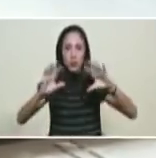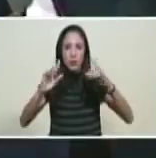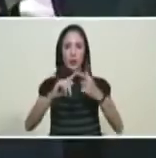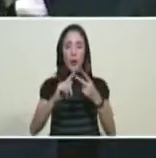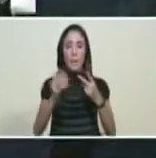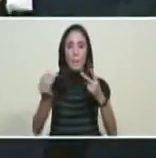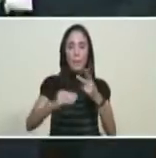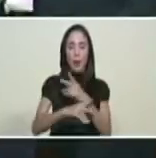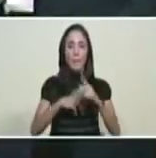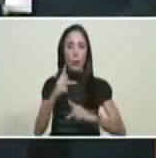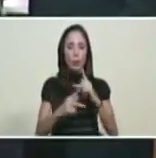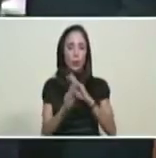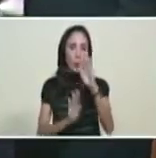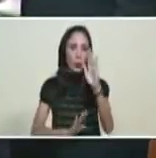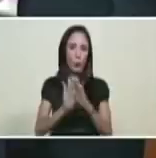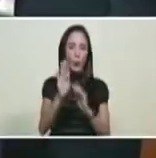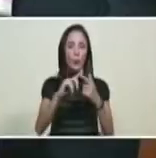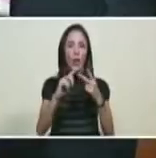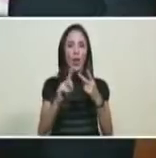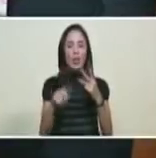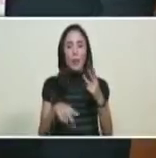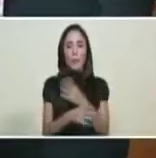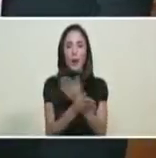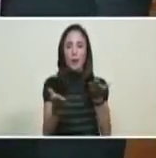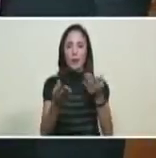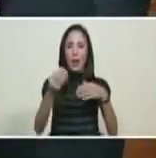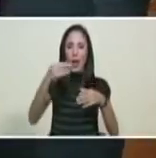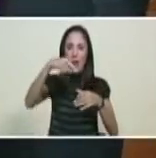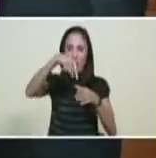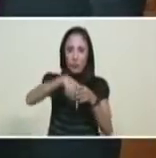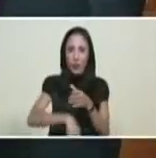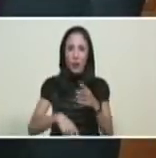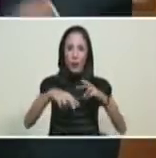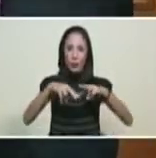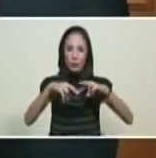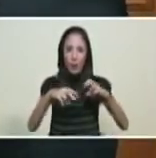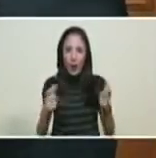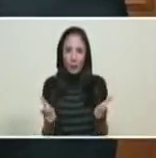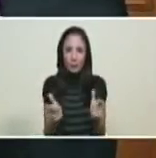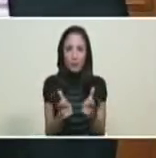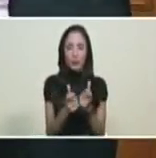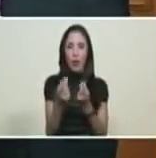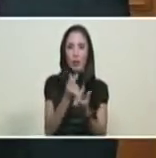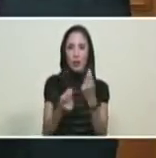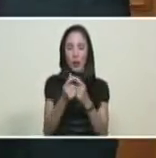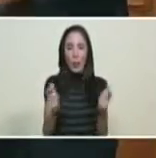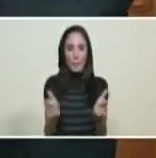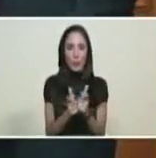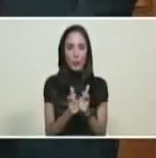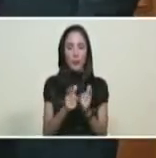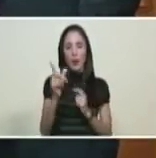optimización de producción e instalaciones de superficie para la reducción de costos operativos.